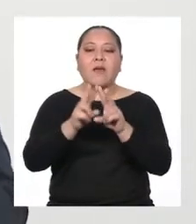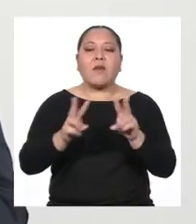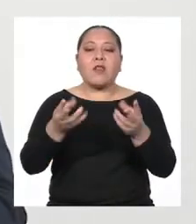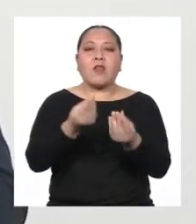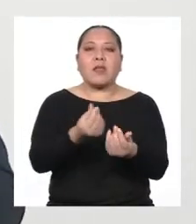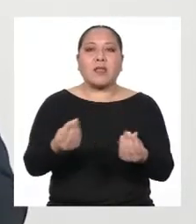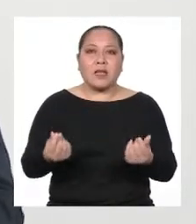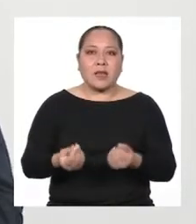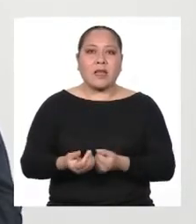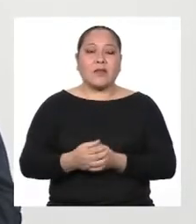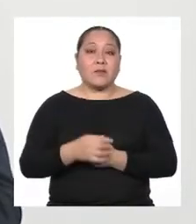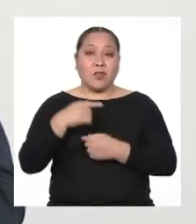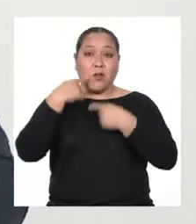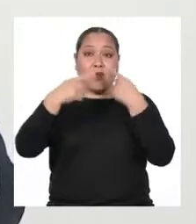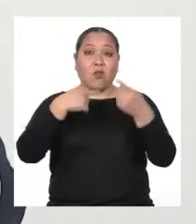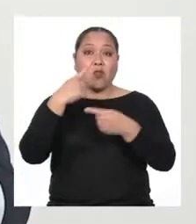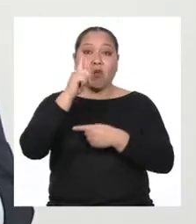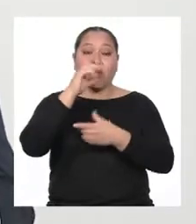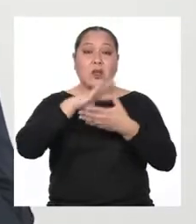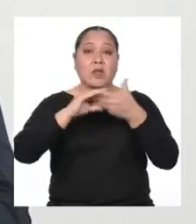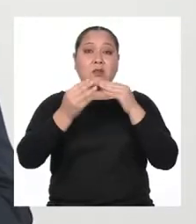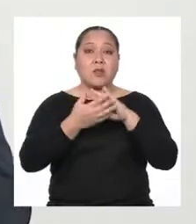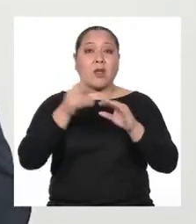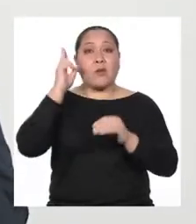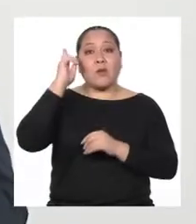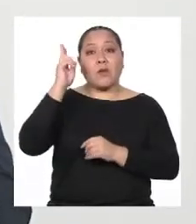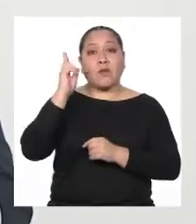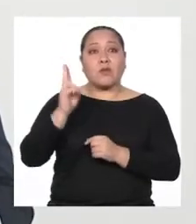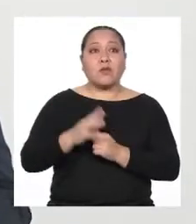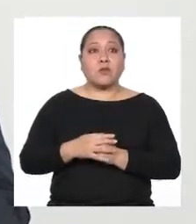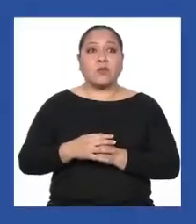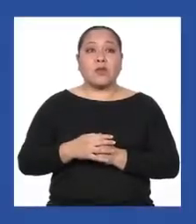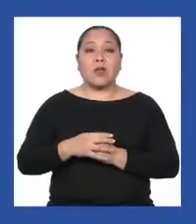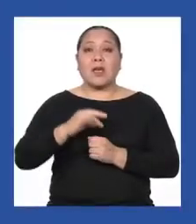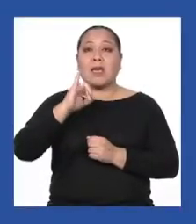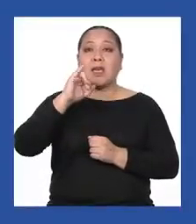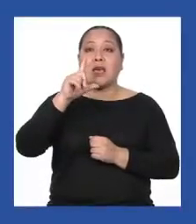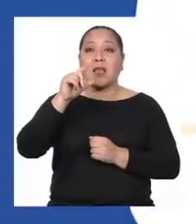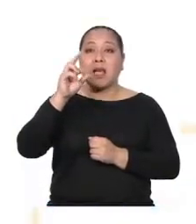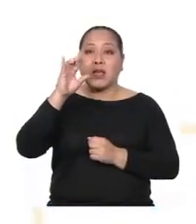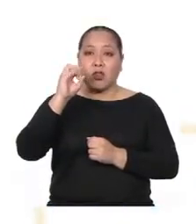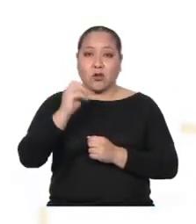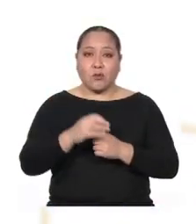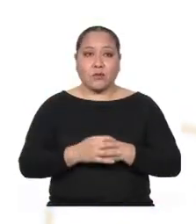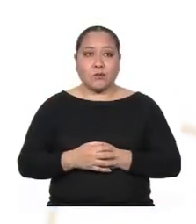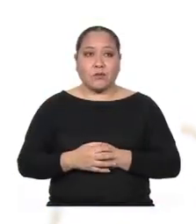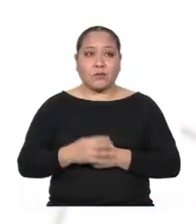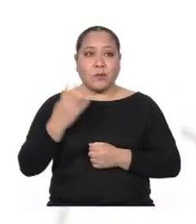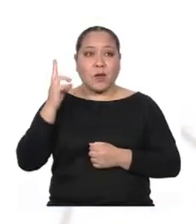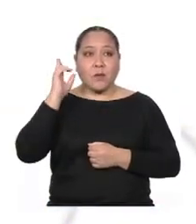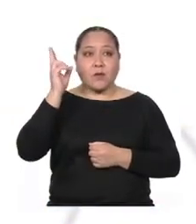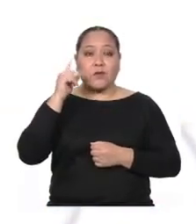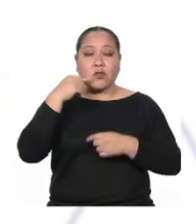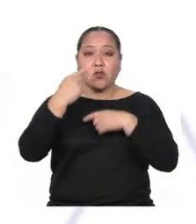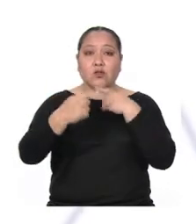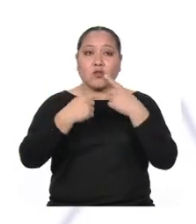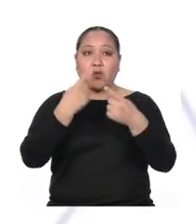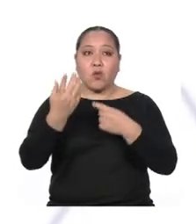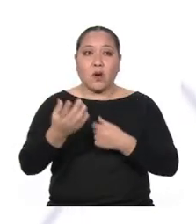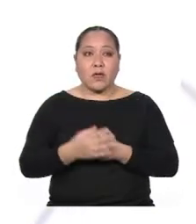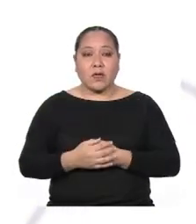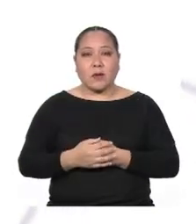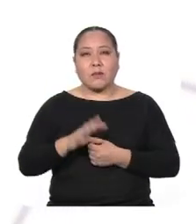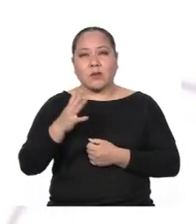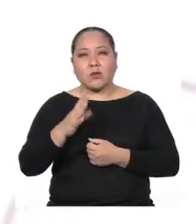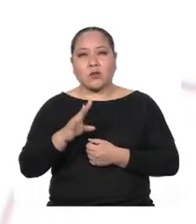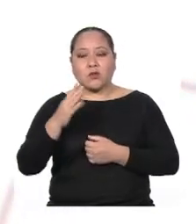voy a compartir una historia La del profesor Hilario Díaz Péu Hilario nos cuenta que Entre